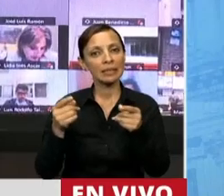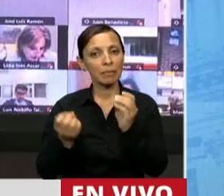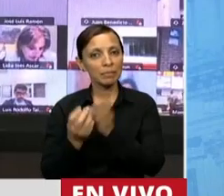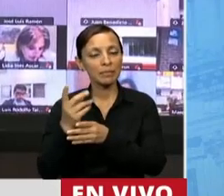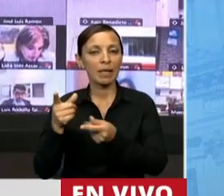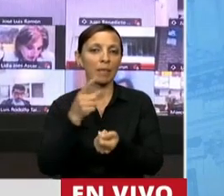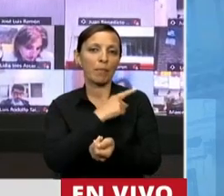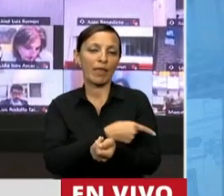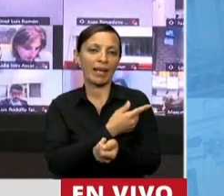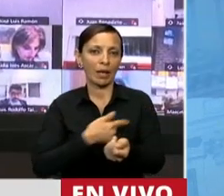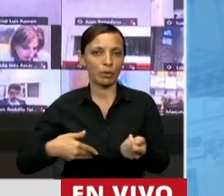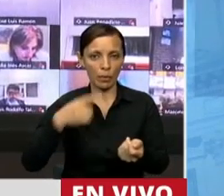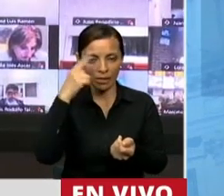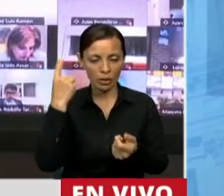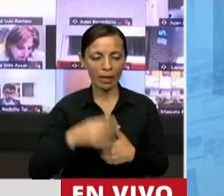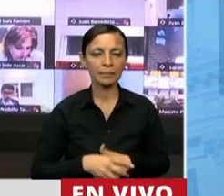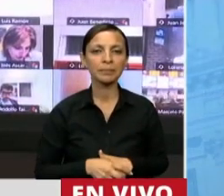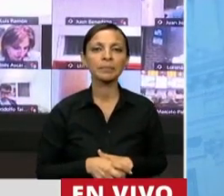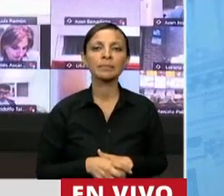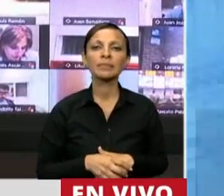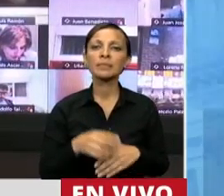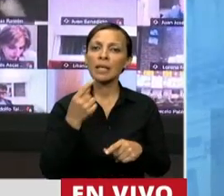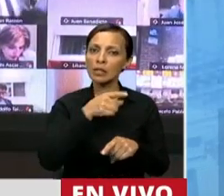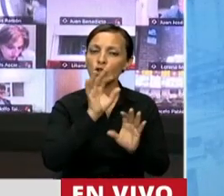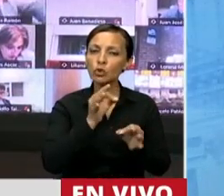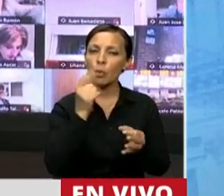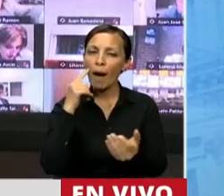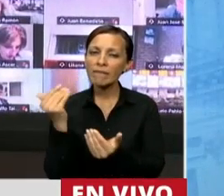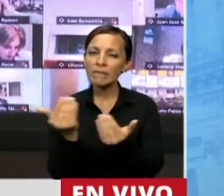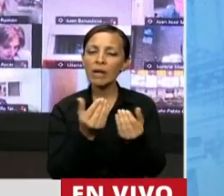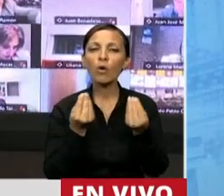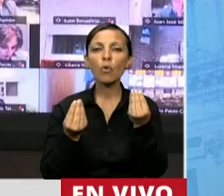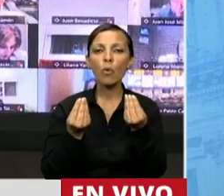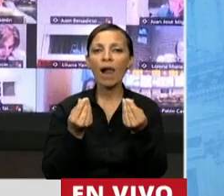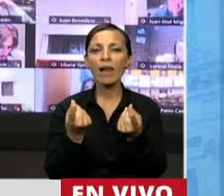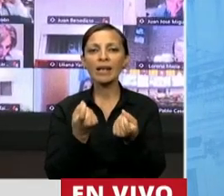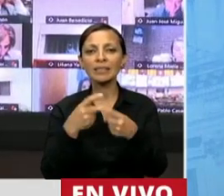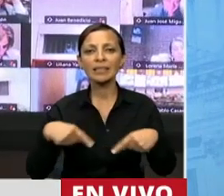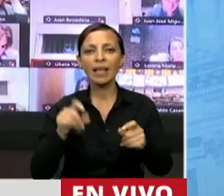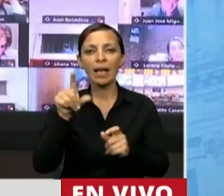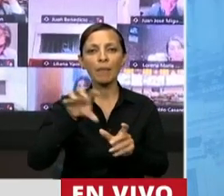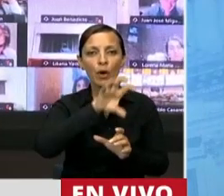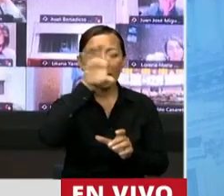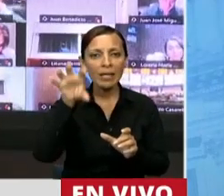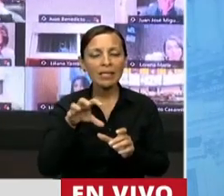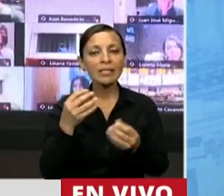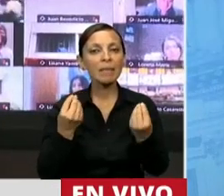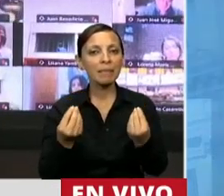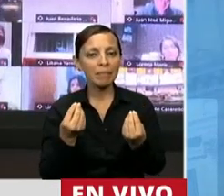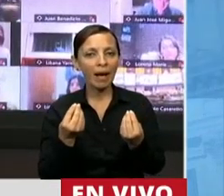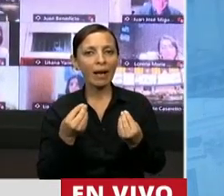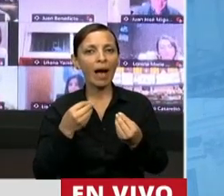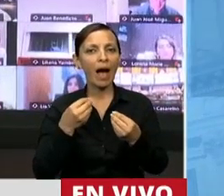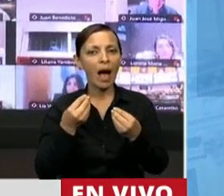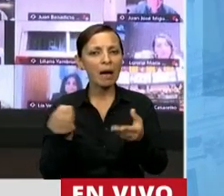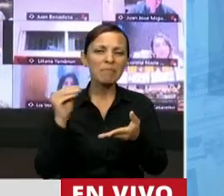Nacional. Que supo escuchar la necesidad que teníamos las provincias de reforzar el